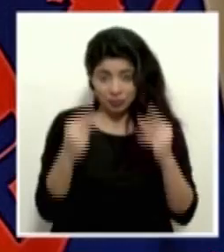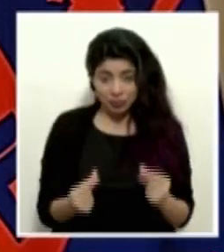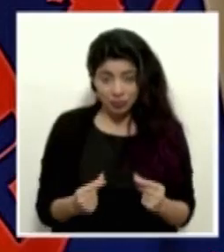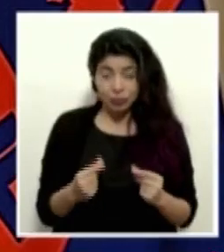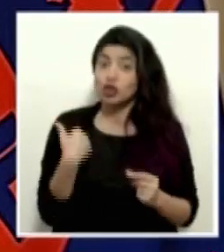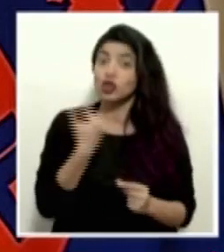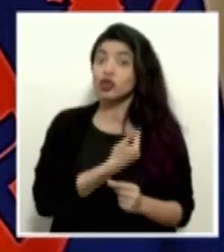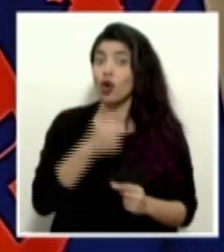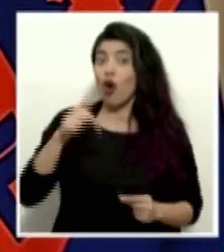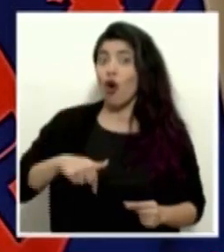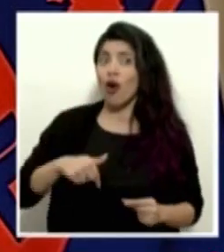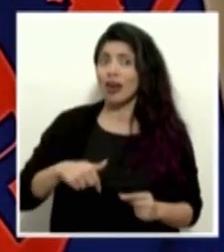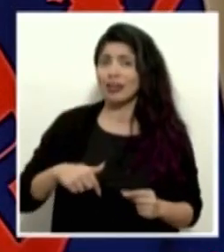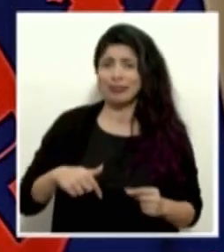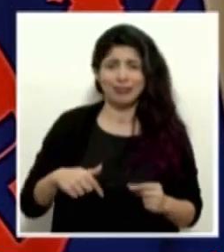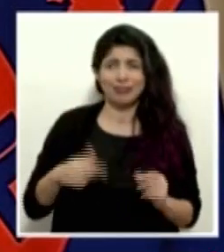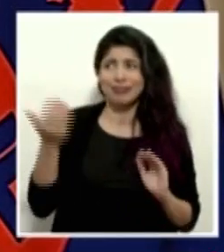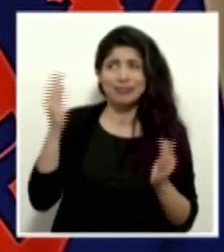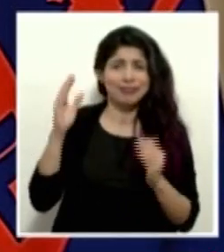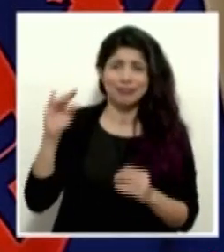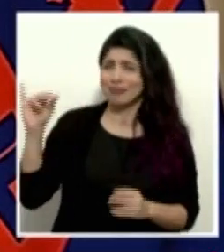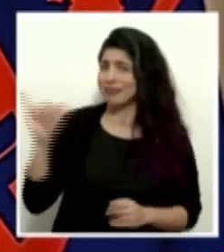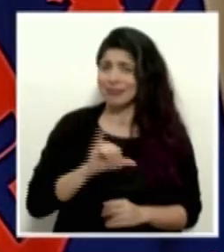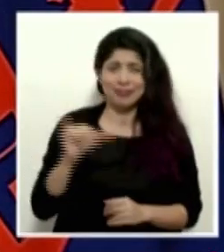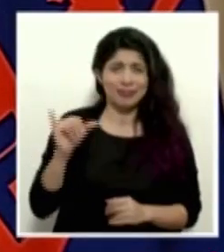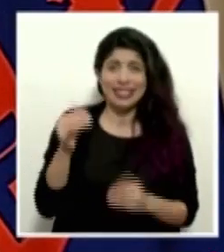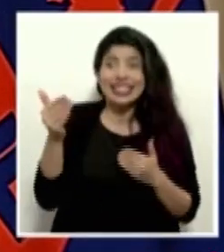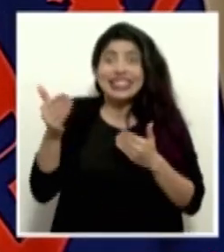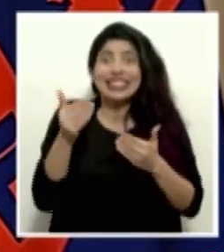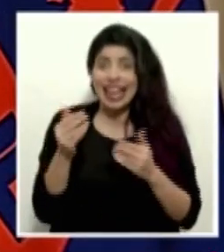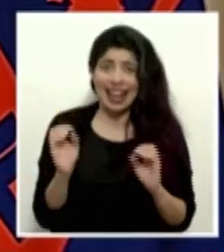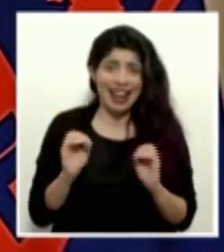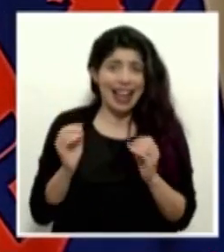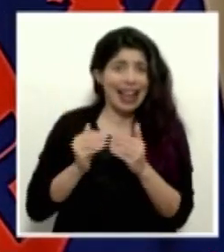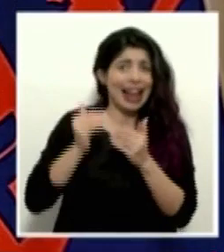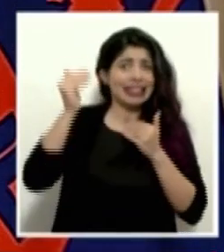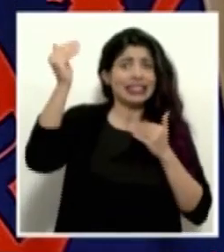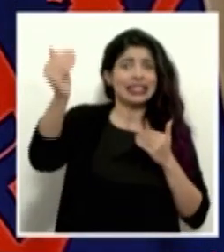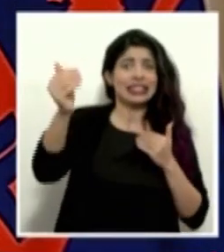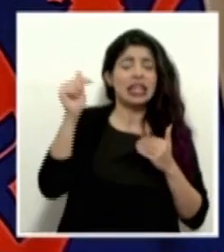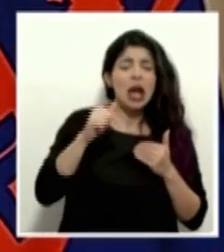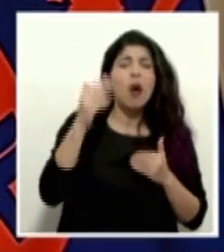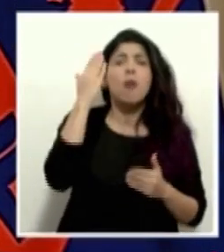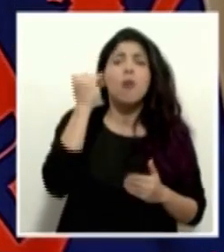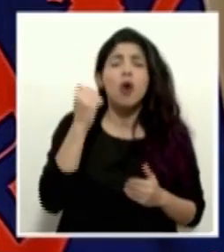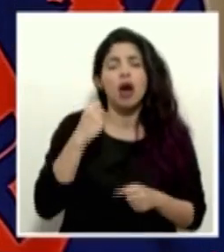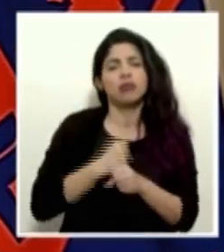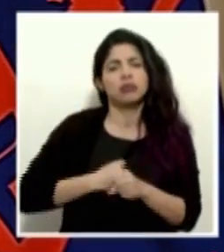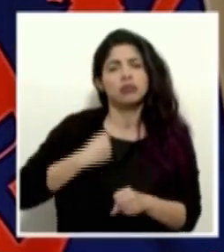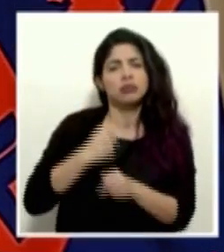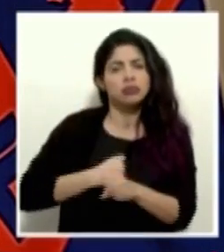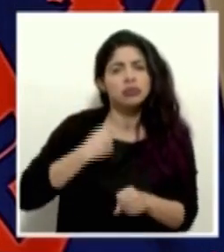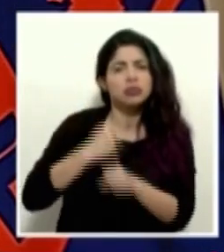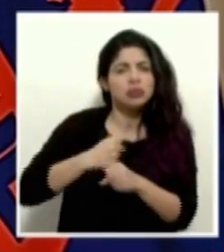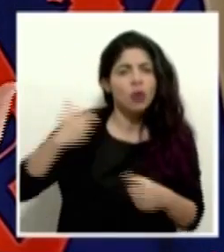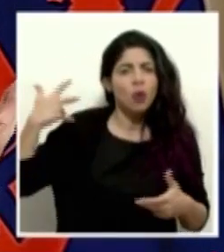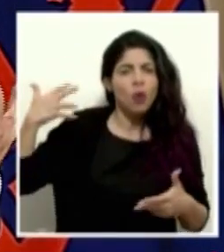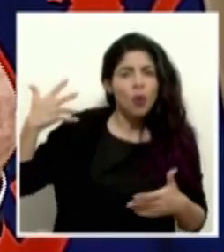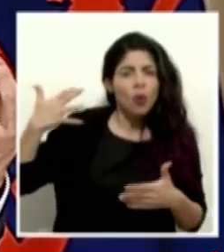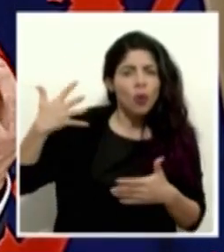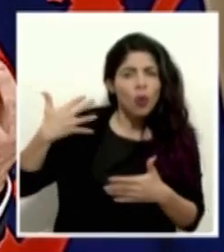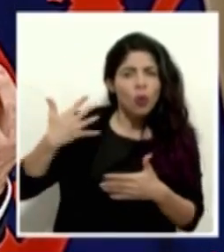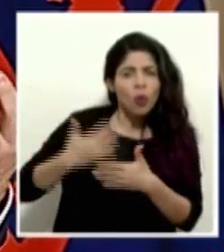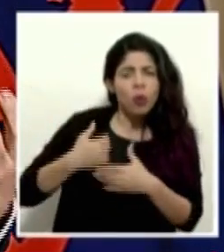no hemos llegado ni cerca de estos muertos. Y eso ha sido un trabajo conjunto. Ha sido un trabajo